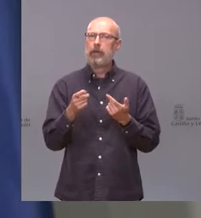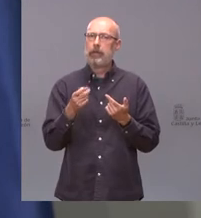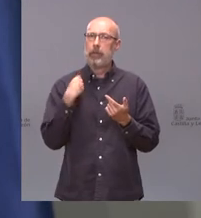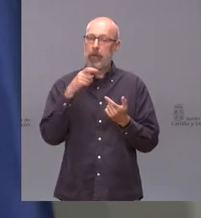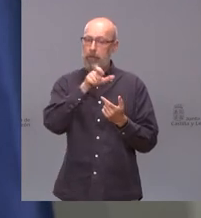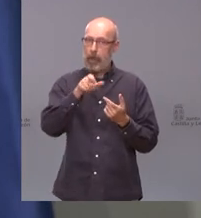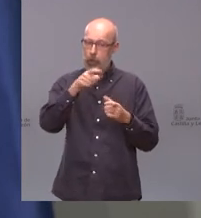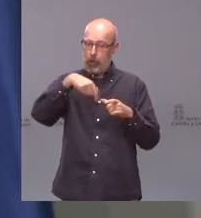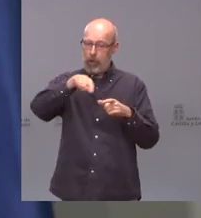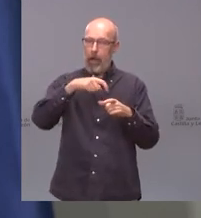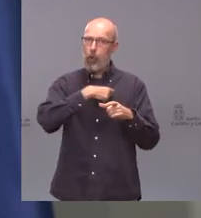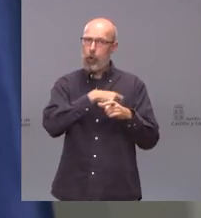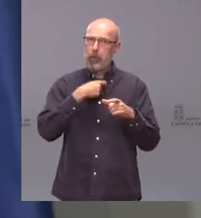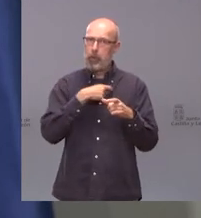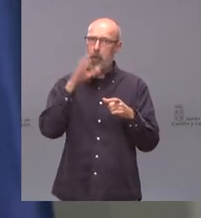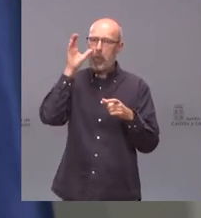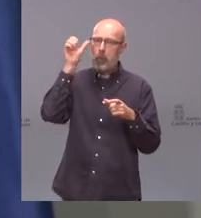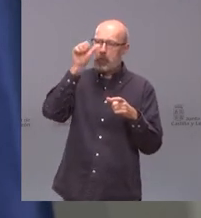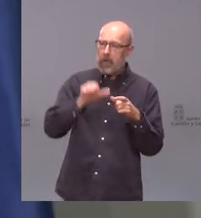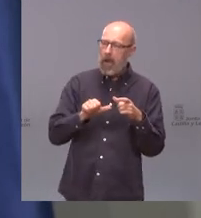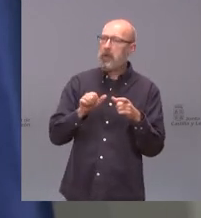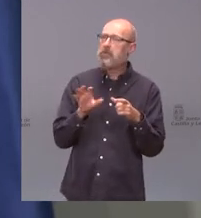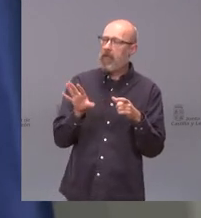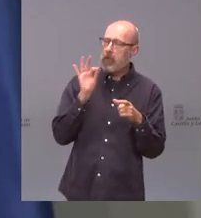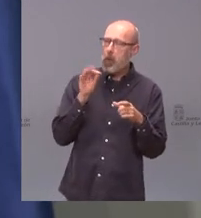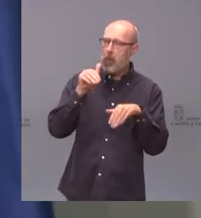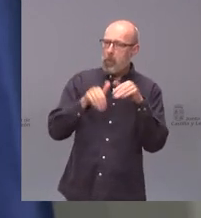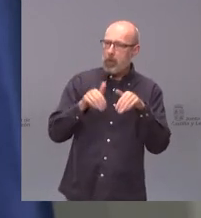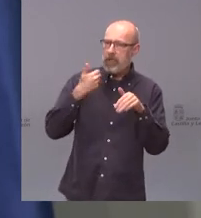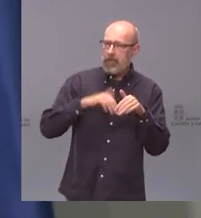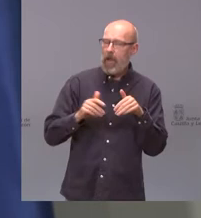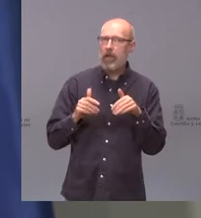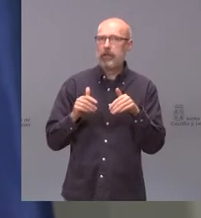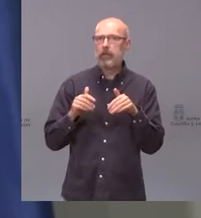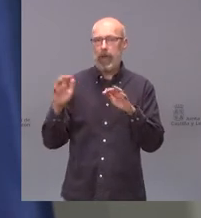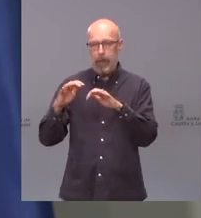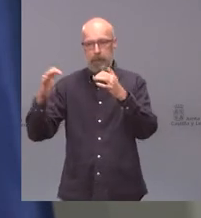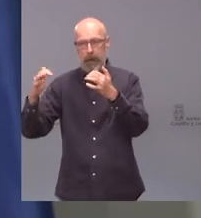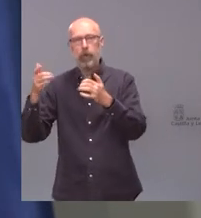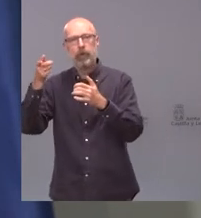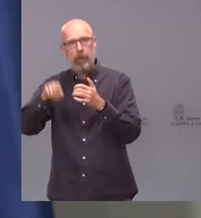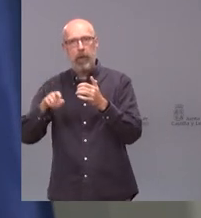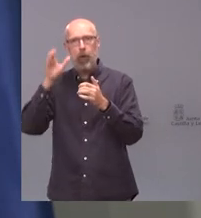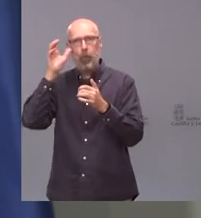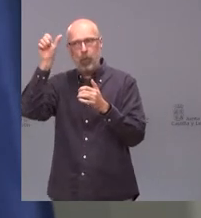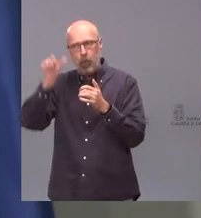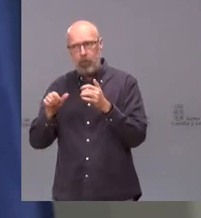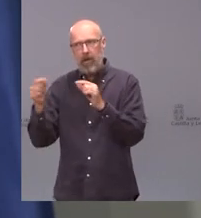estaban allí escucharon decidieron votaron y también se decidió en el pleno escucharon decidieron y votaron